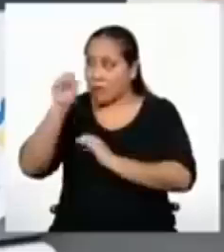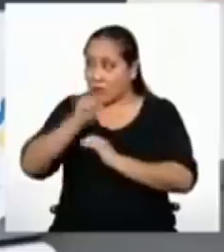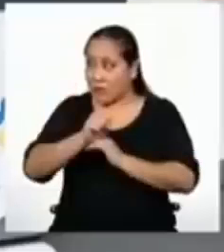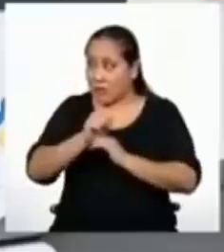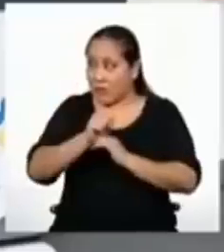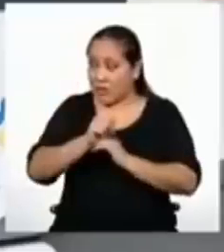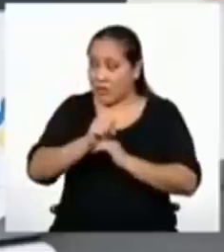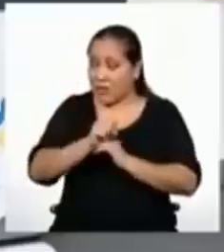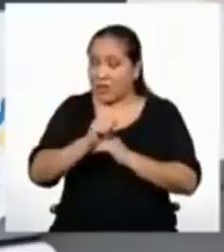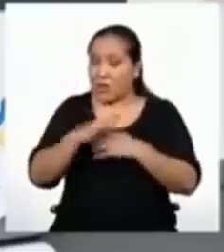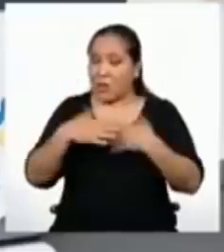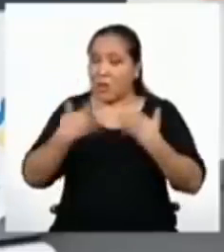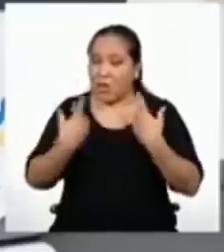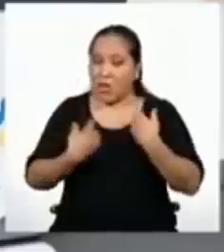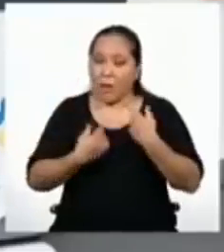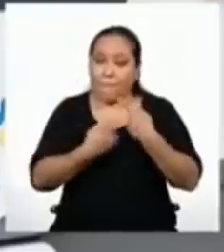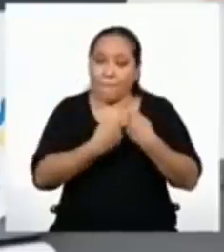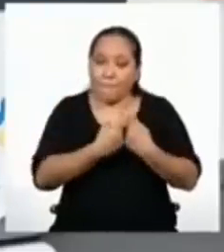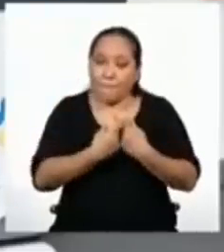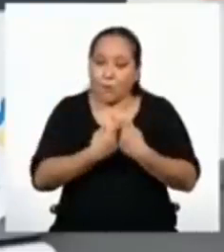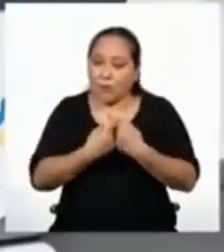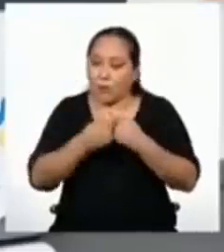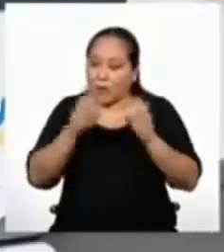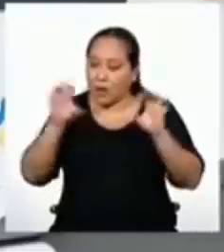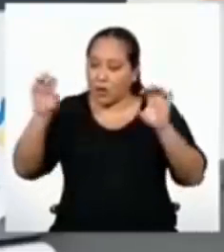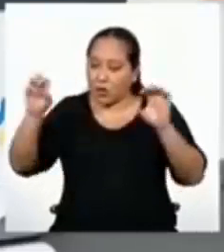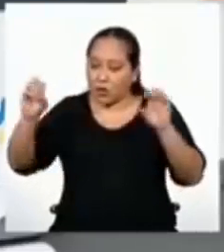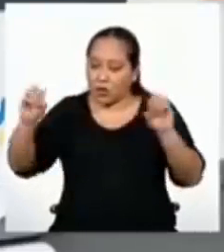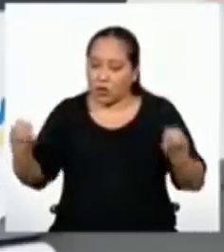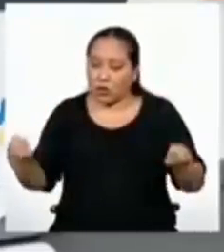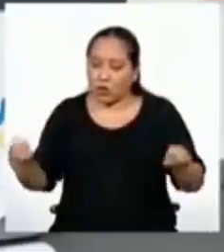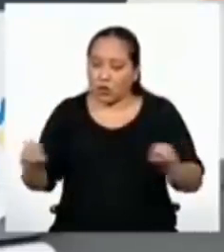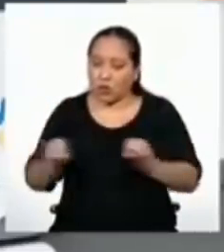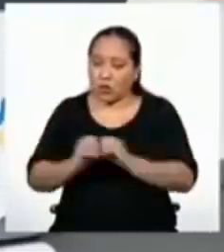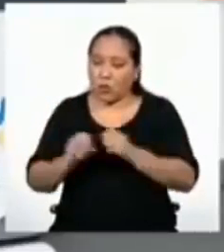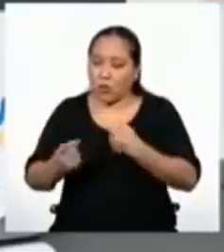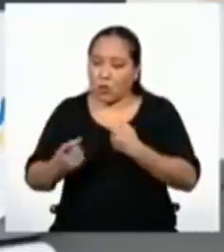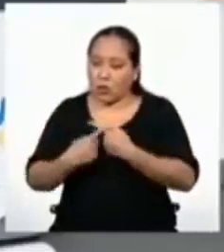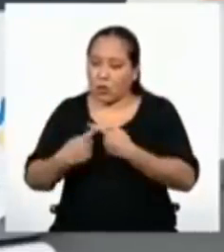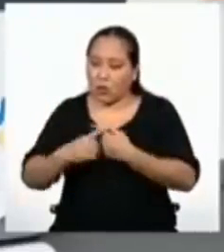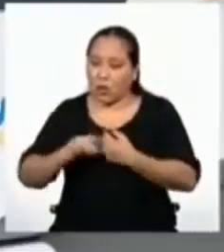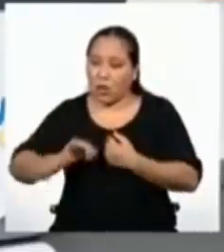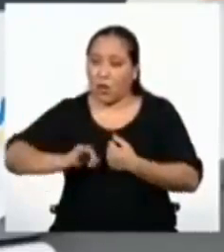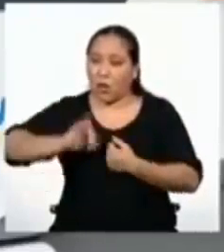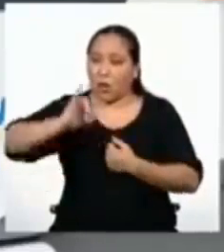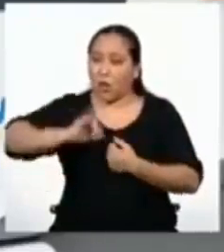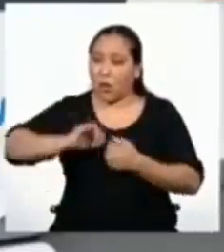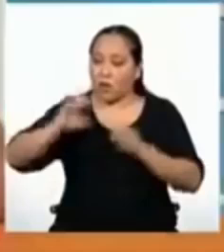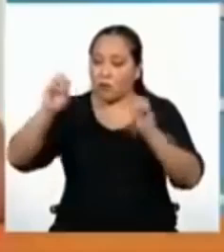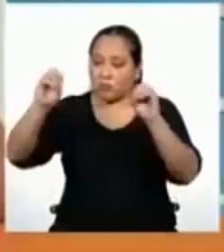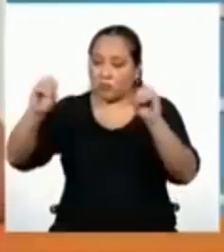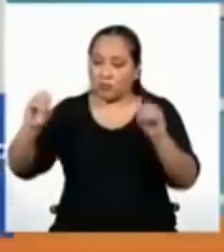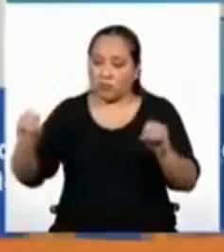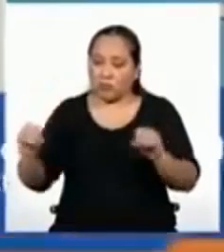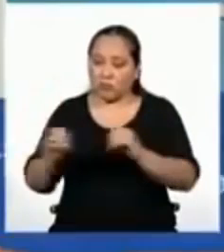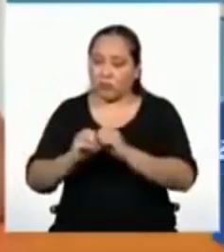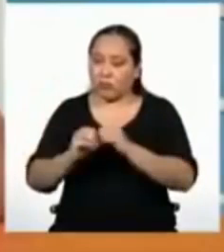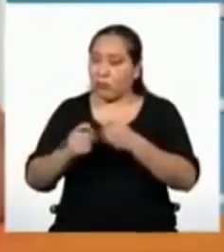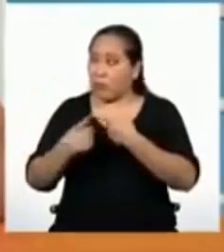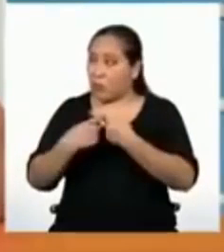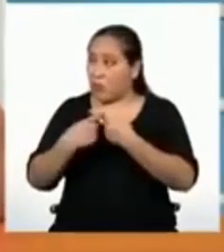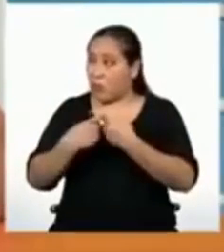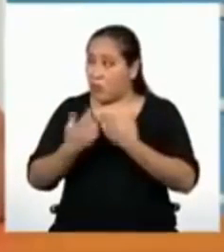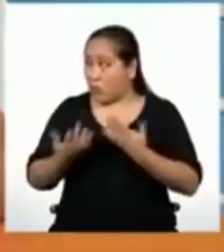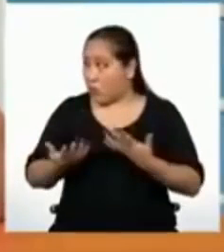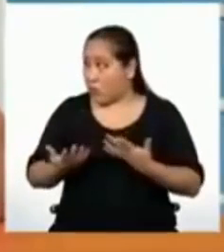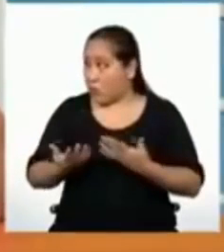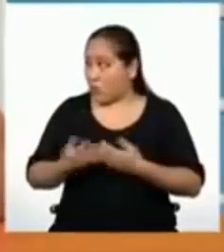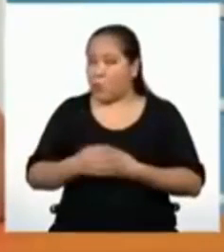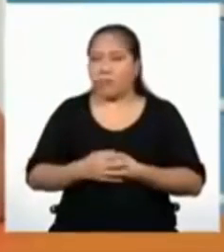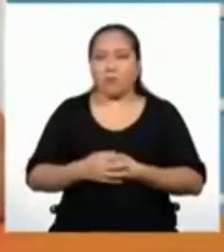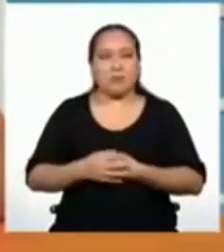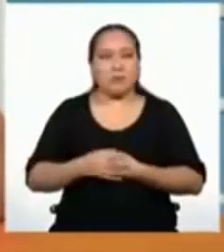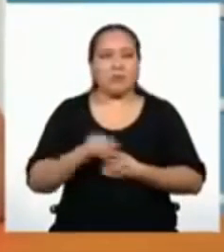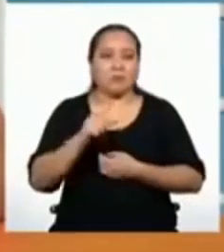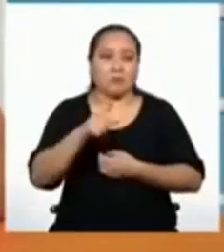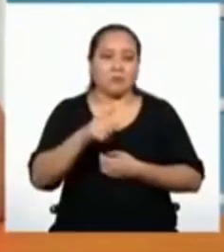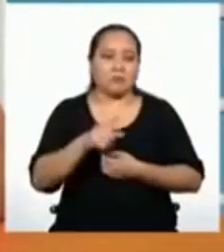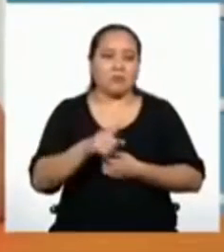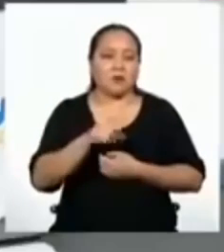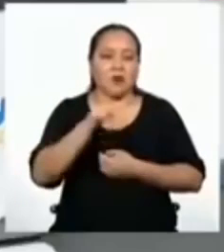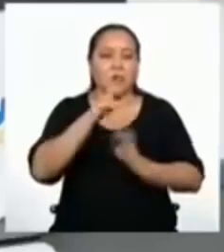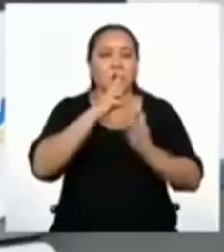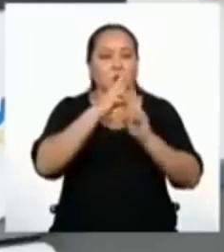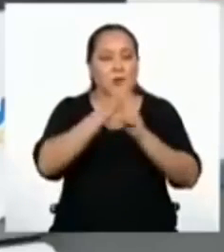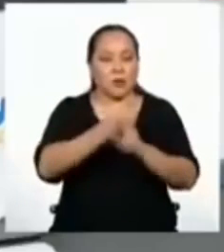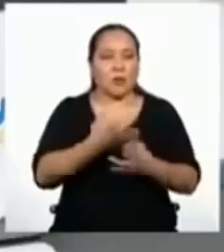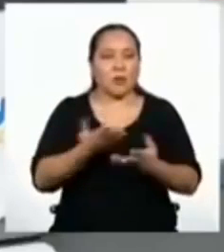producto de dos términos equidistantes es igual al producto de los extremos? Creo que eso lo puede responder